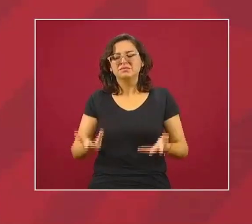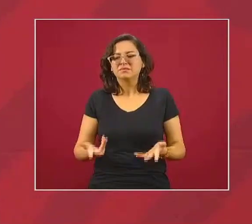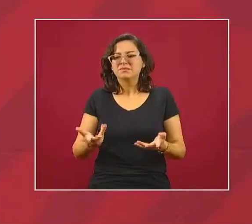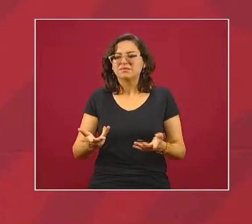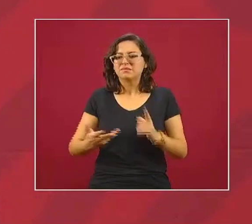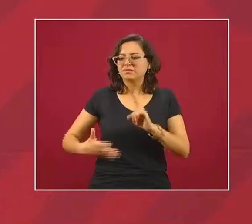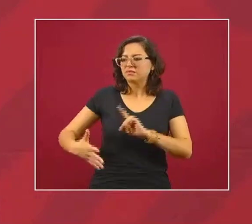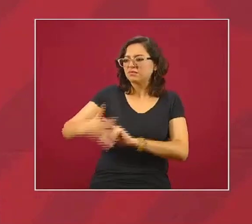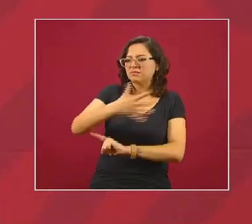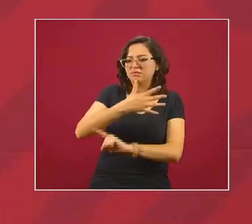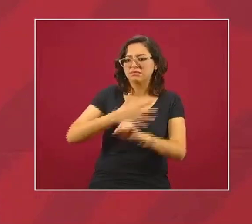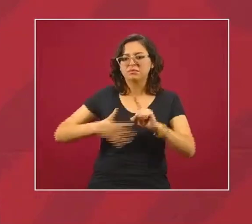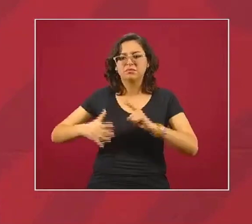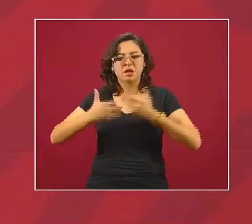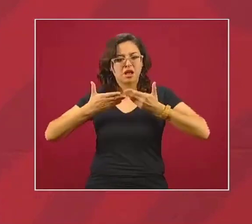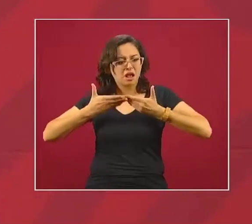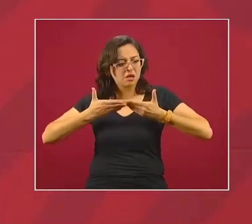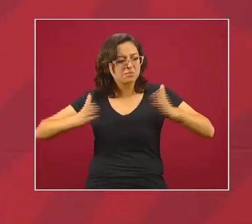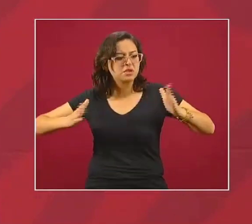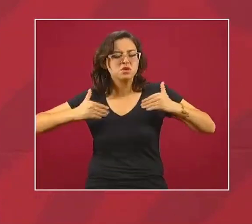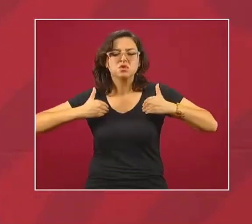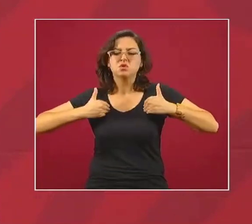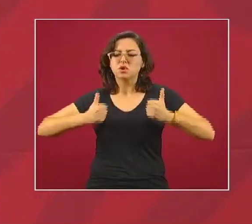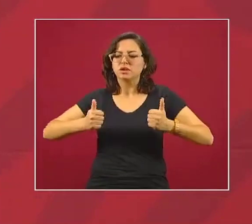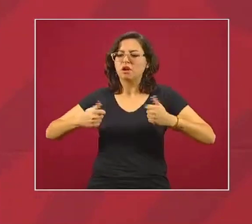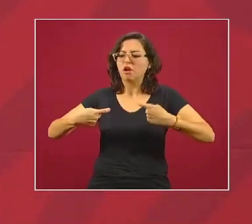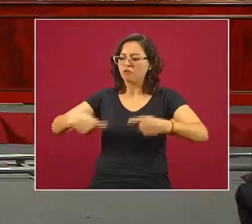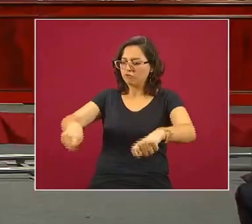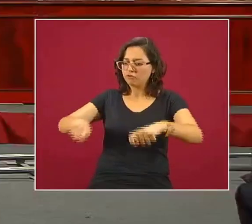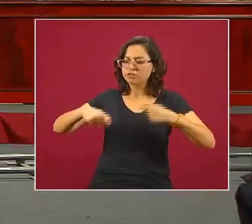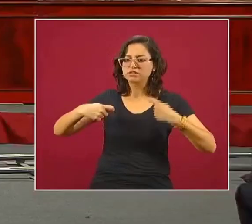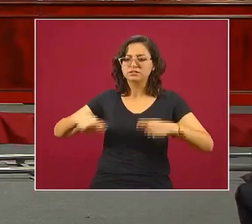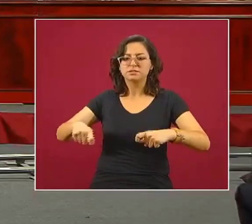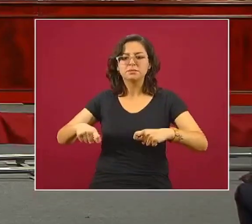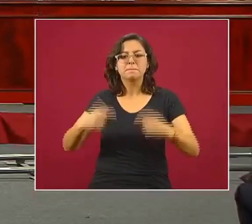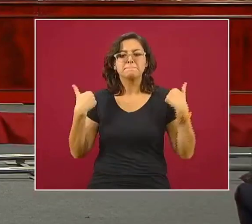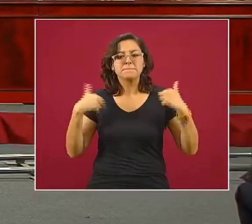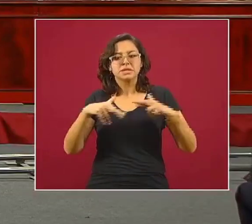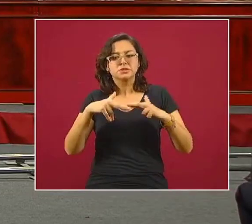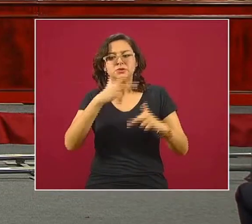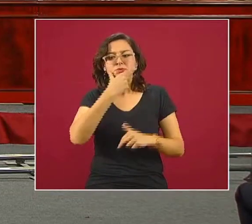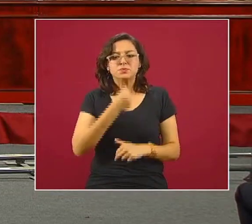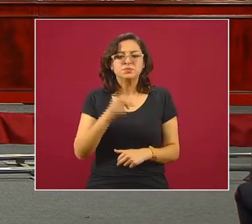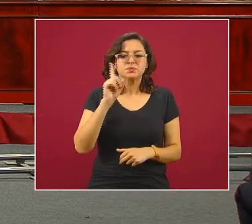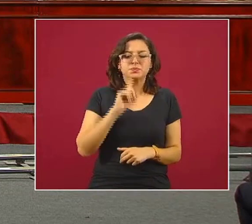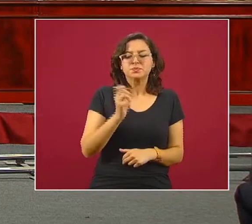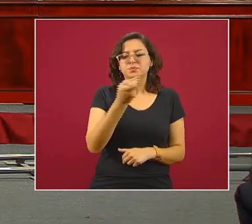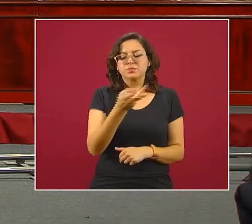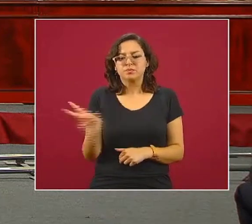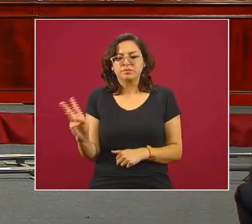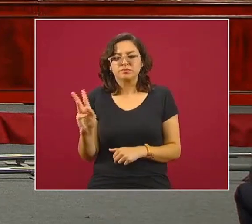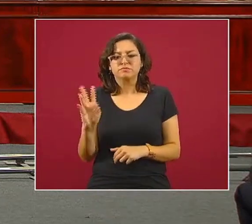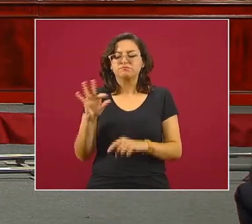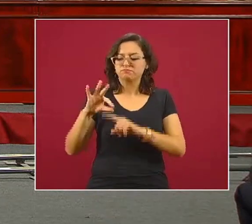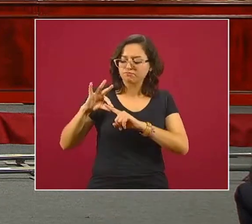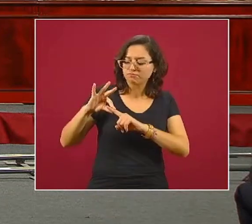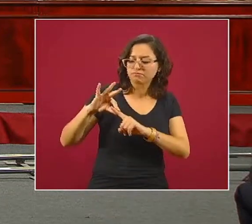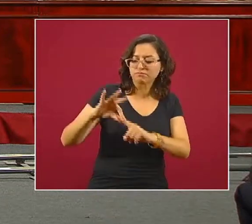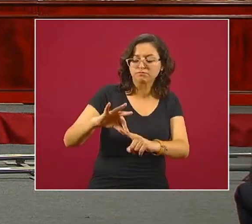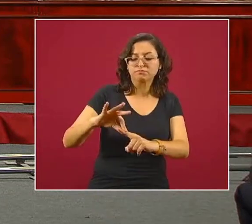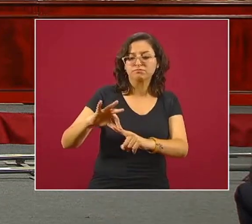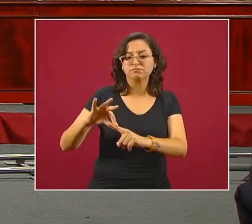ambiente totalmente abierto comprensivo en donde las maestras y los maestros van a tener una guía